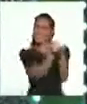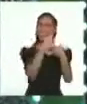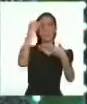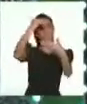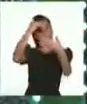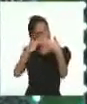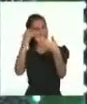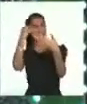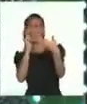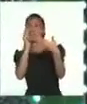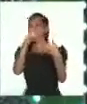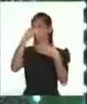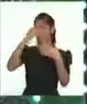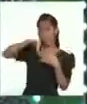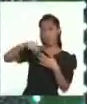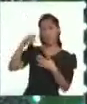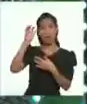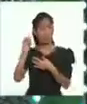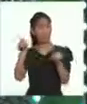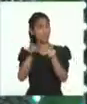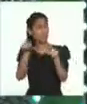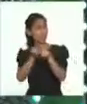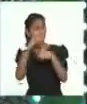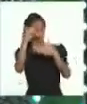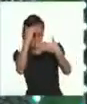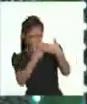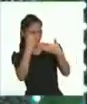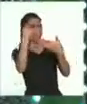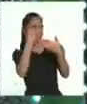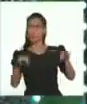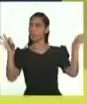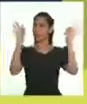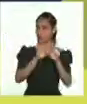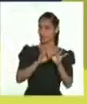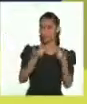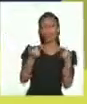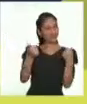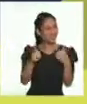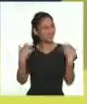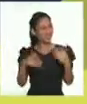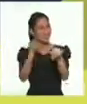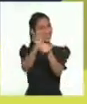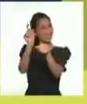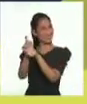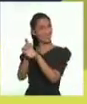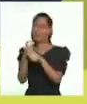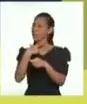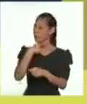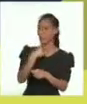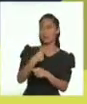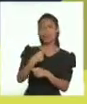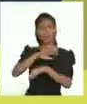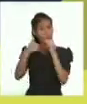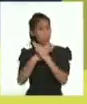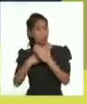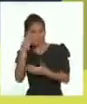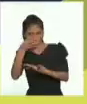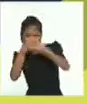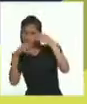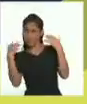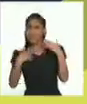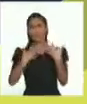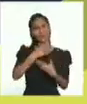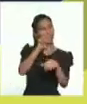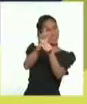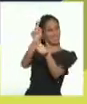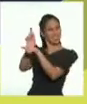profundizar en el caso de Mario y llegar a conclusiones muy importantes para nuestra vida. Lo hago con gusto. Me gusta mucho compartir lo que sé para reflexionar y